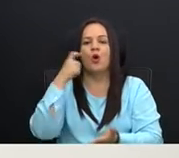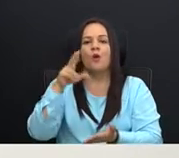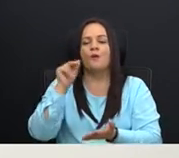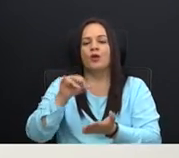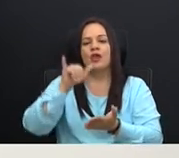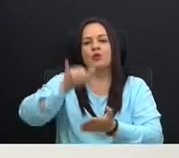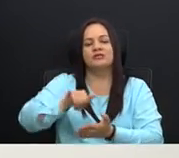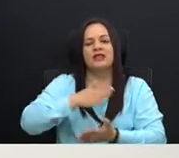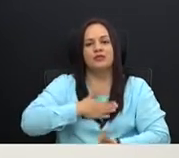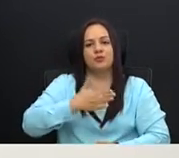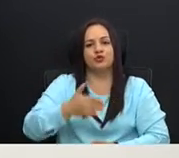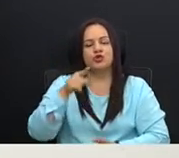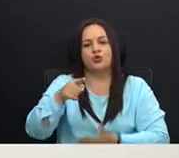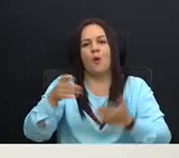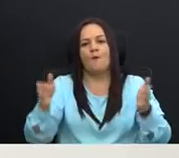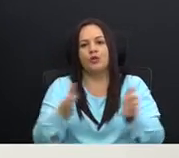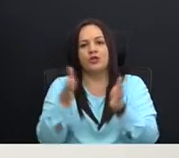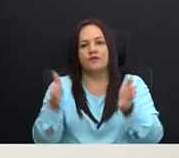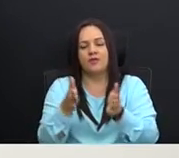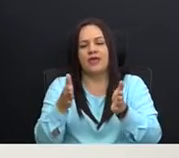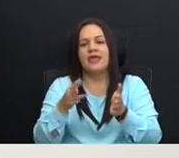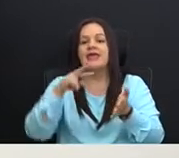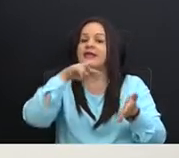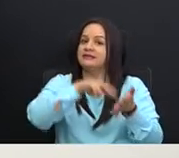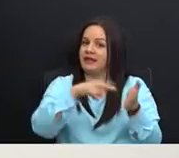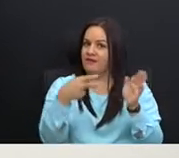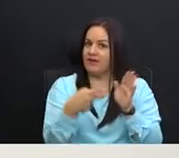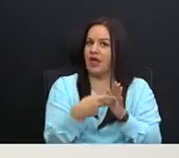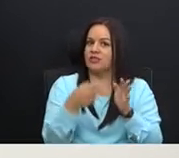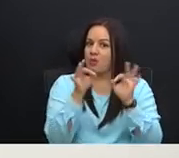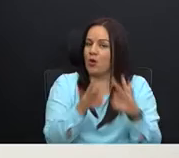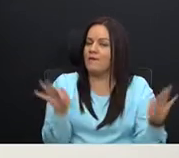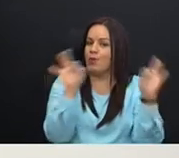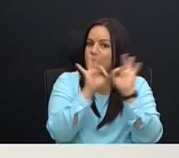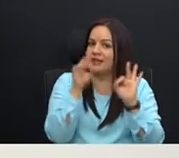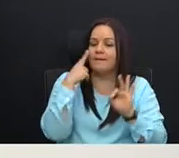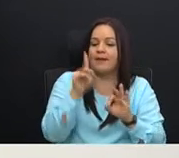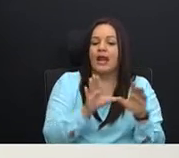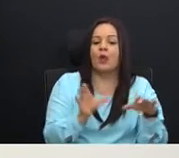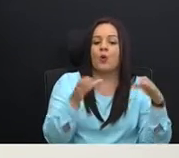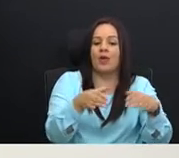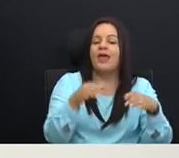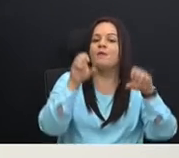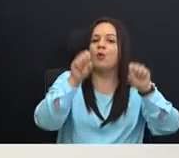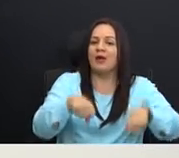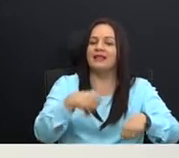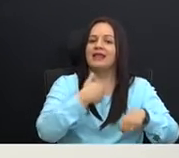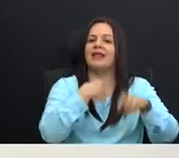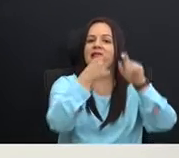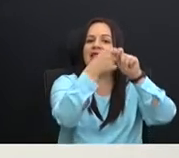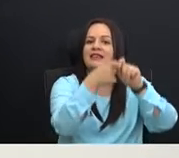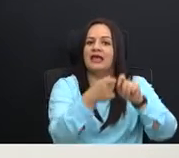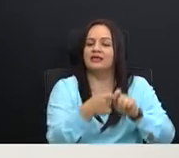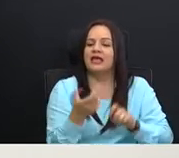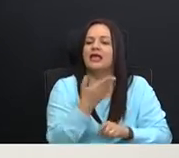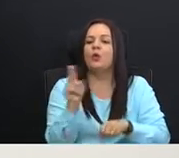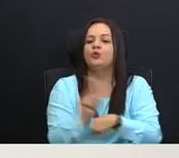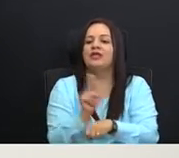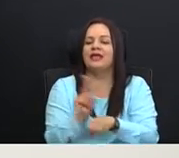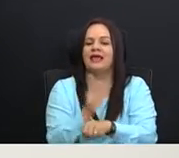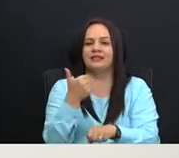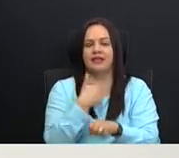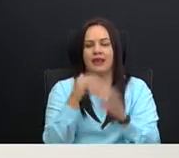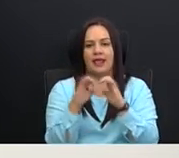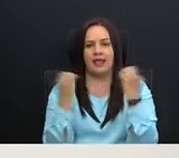motivos, y sería significativo para esta comisión, poder contar con el detalle de qué utilidad tienen los equipos,